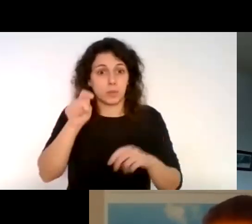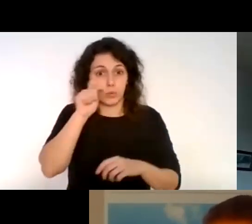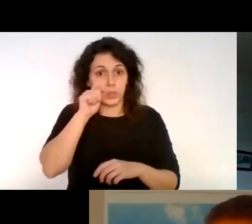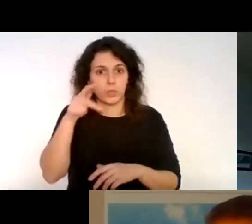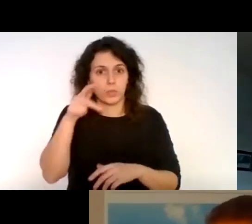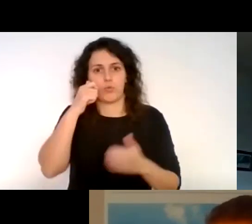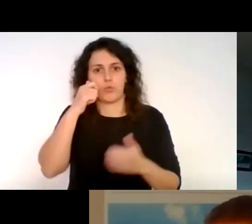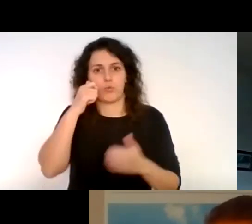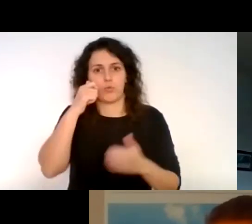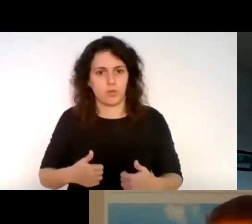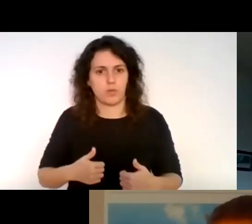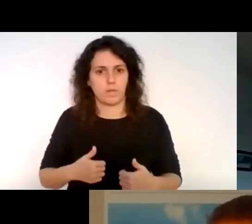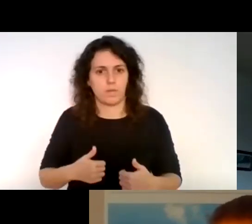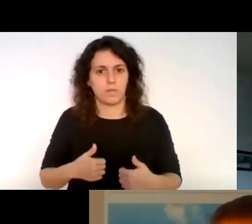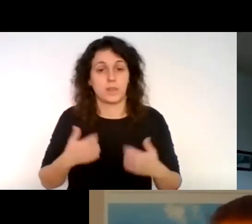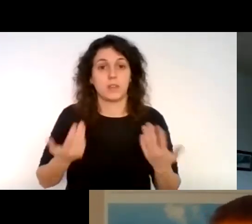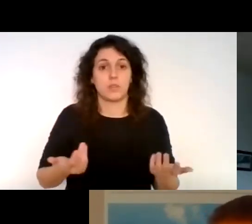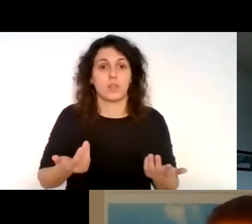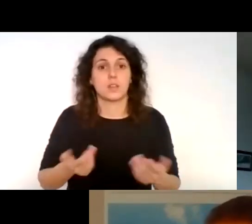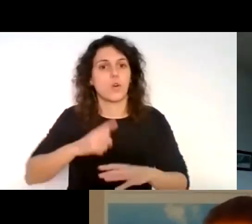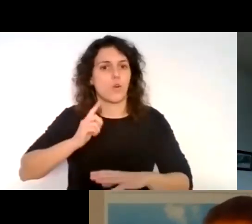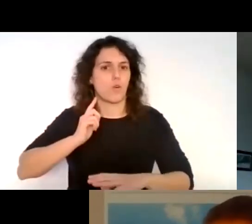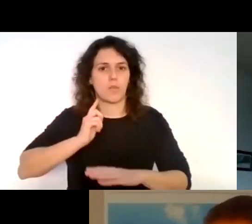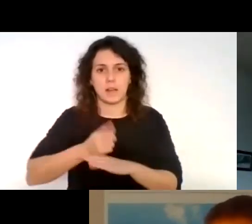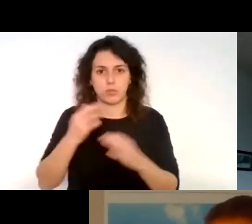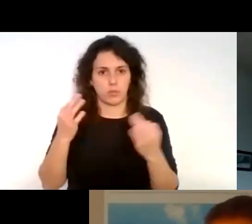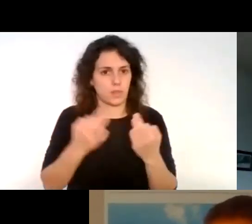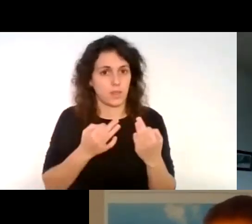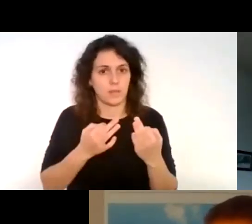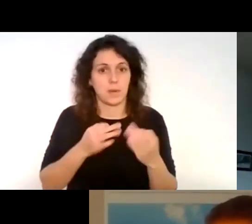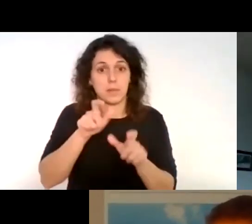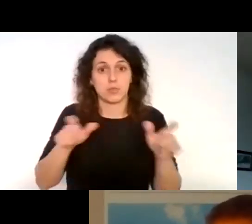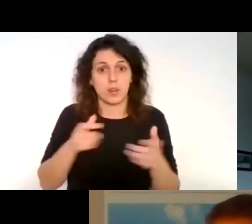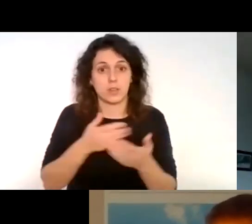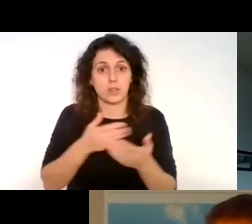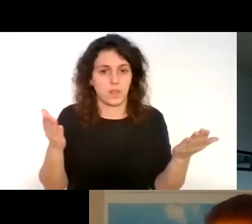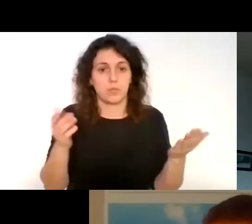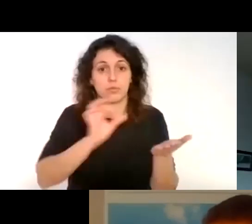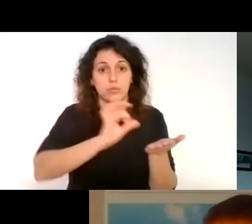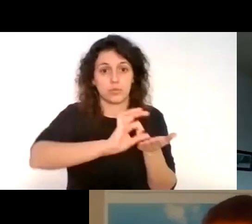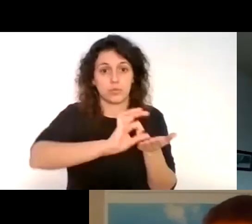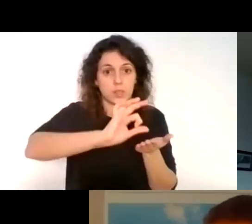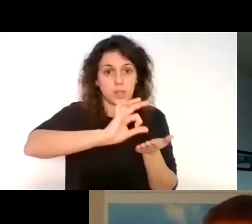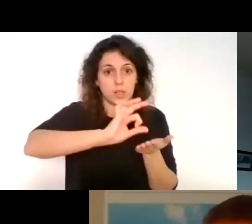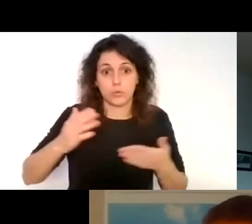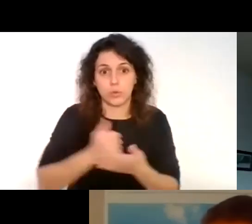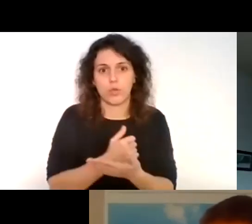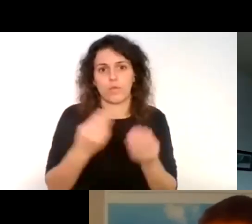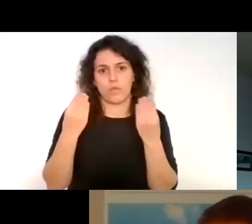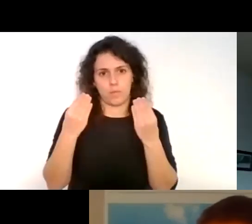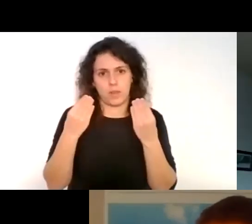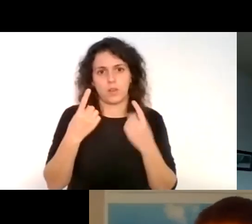accesibilidad es un derecho, por lo tanto tiene que ser obligatorio que todos los que ofrecemos servicios estemos capacitados